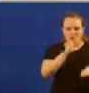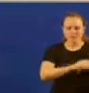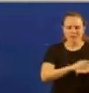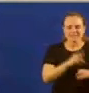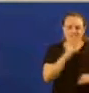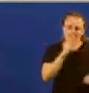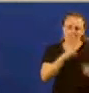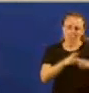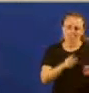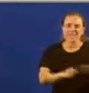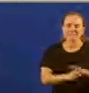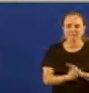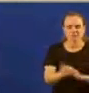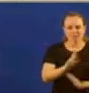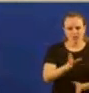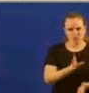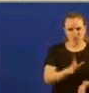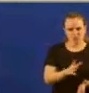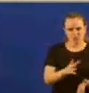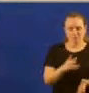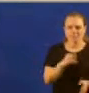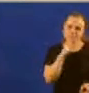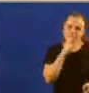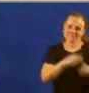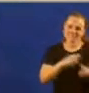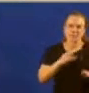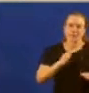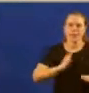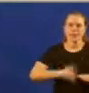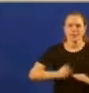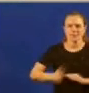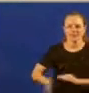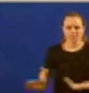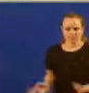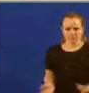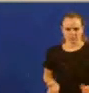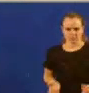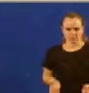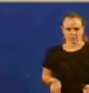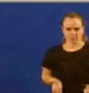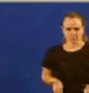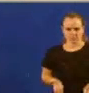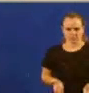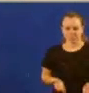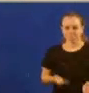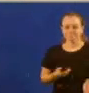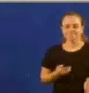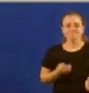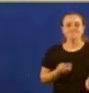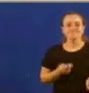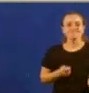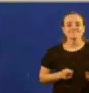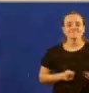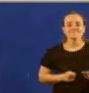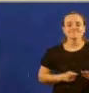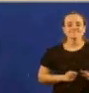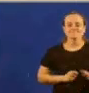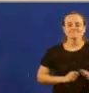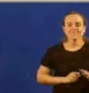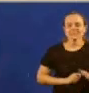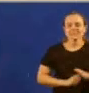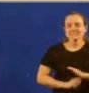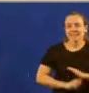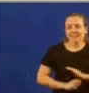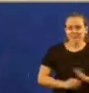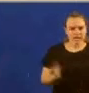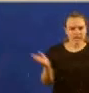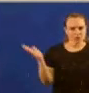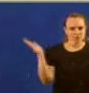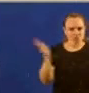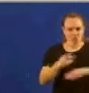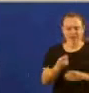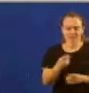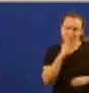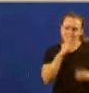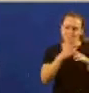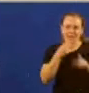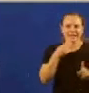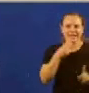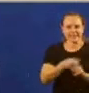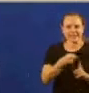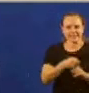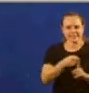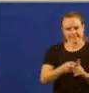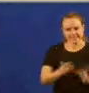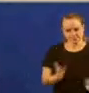é unha restricción e cando non hai ninguna estrategia o único que queda é o clientelismo. A Xunta de Galicia